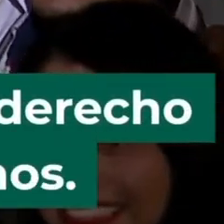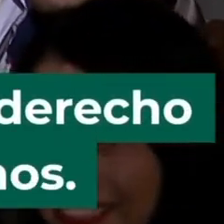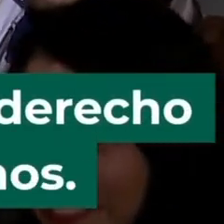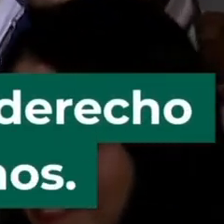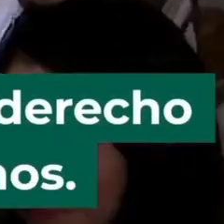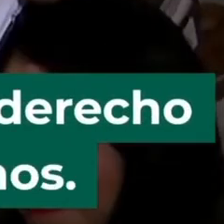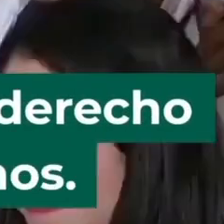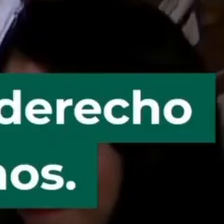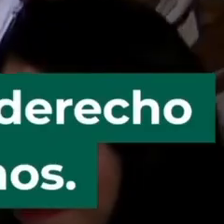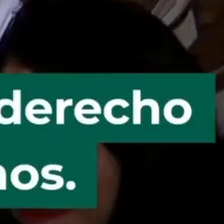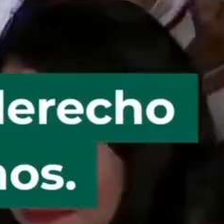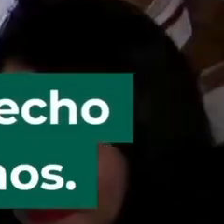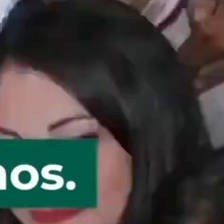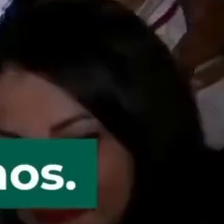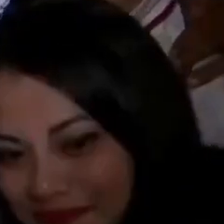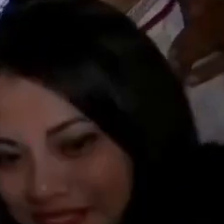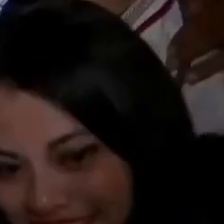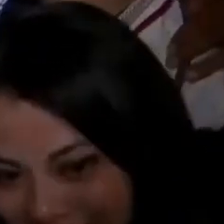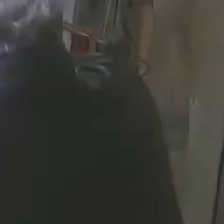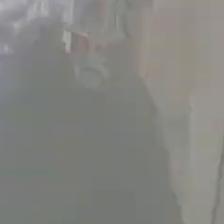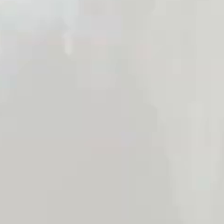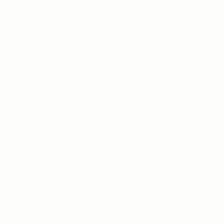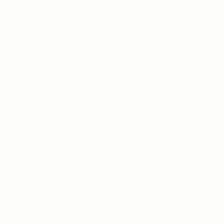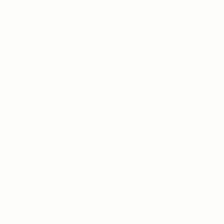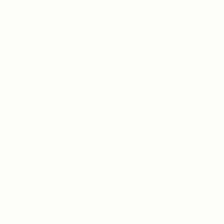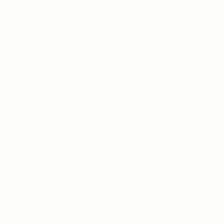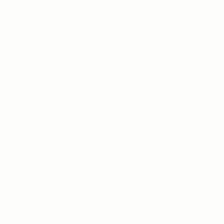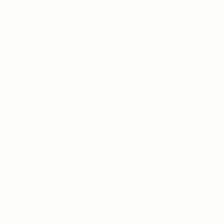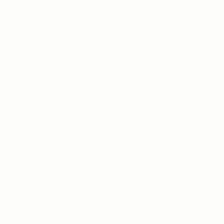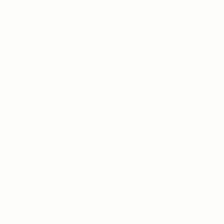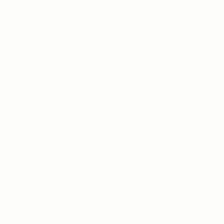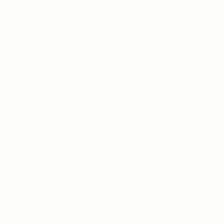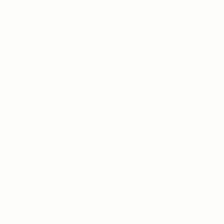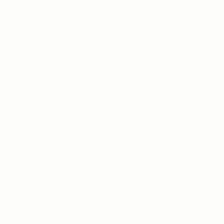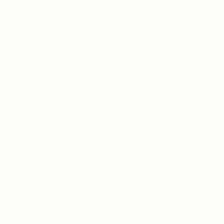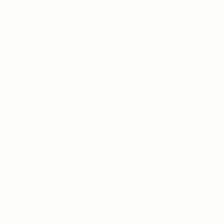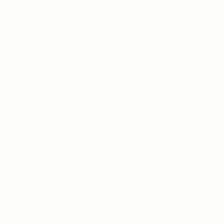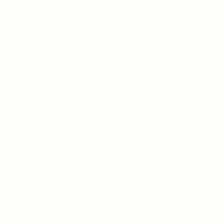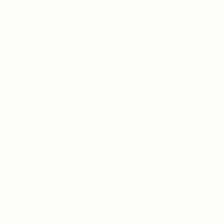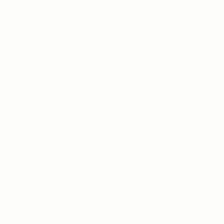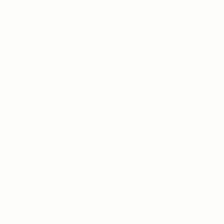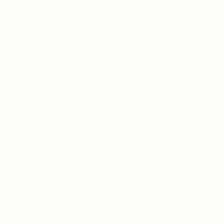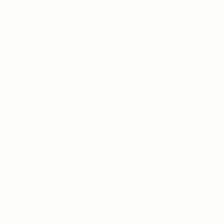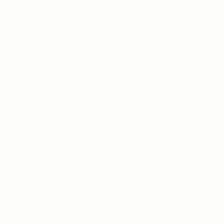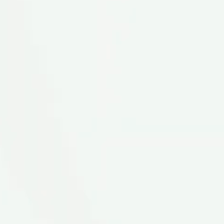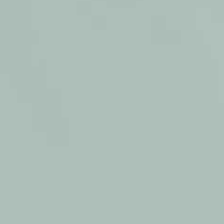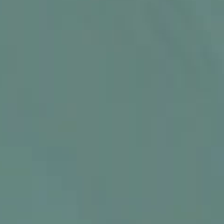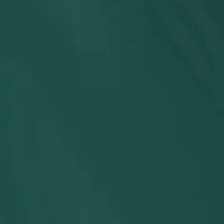a la salud para las y los mexicanos. 80 años IMSS.